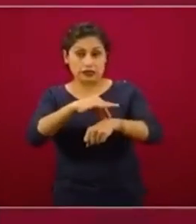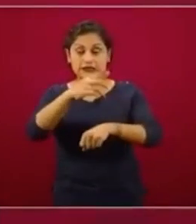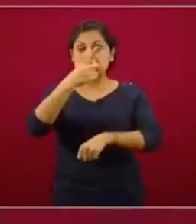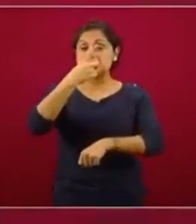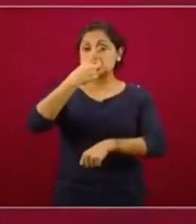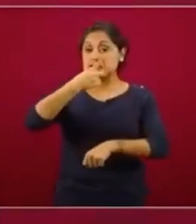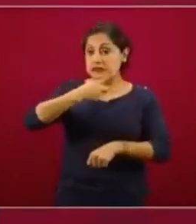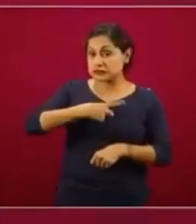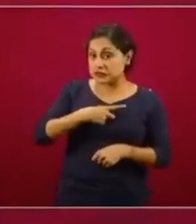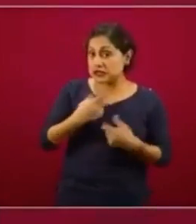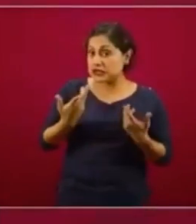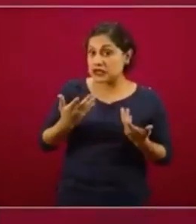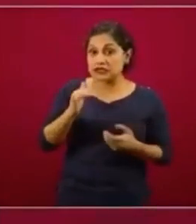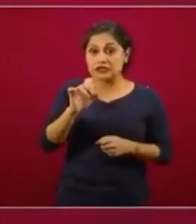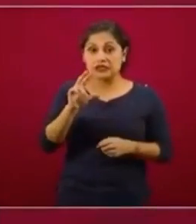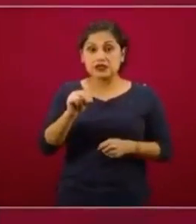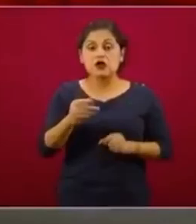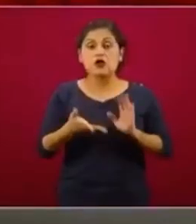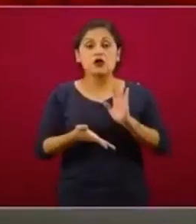respecto a si debo salir o no.